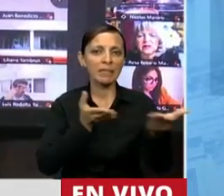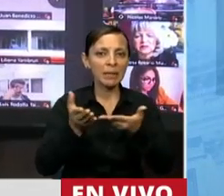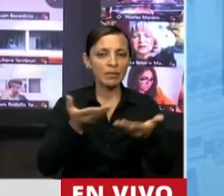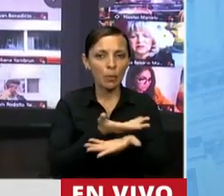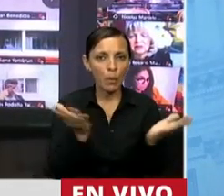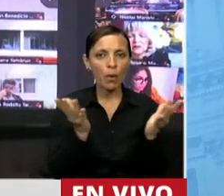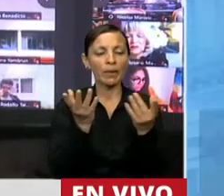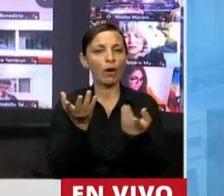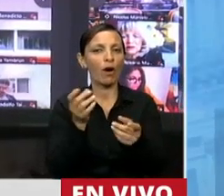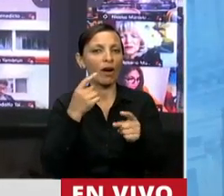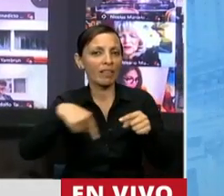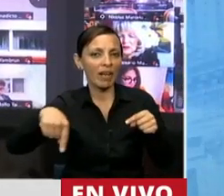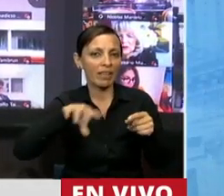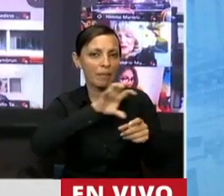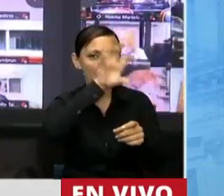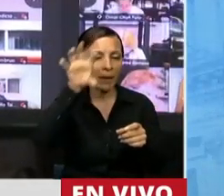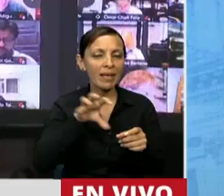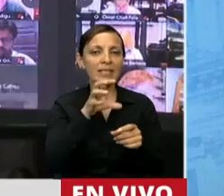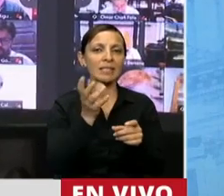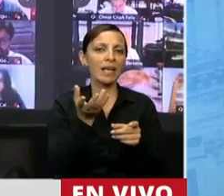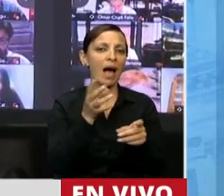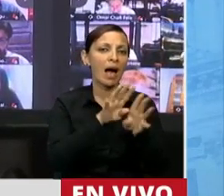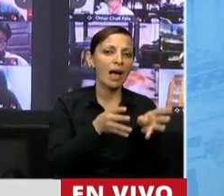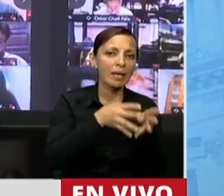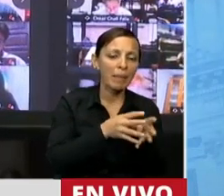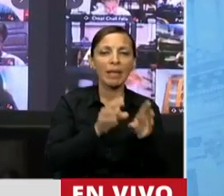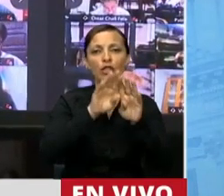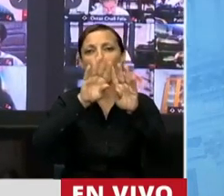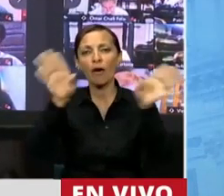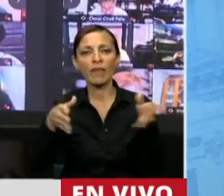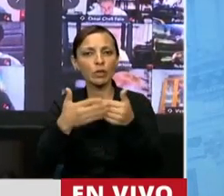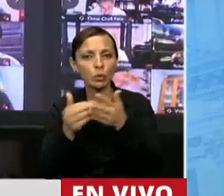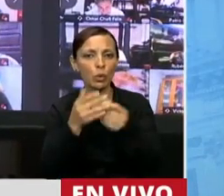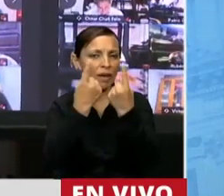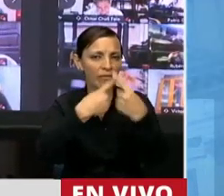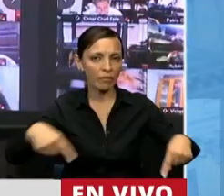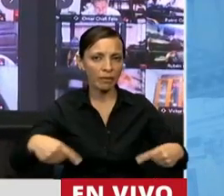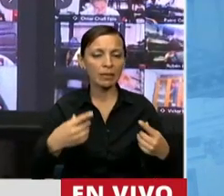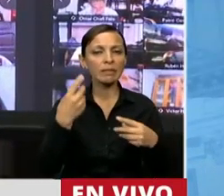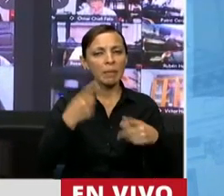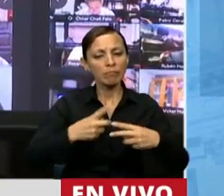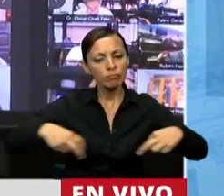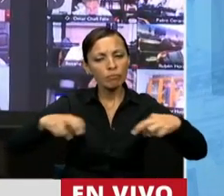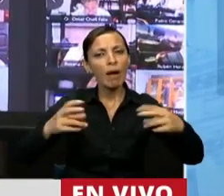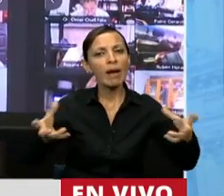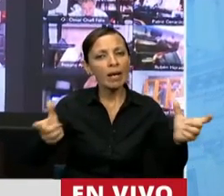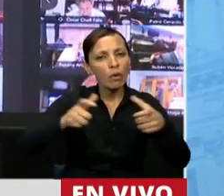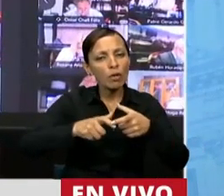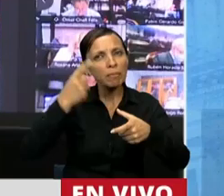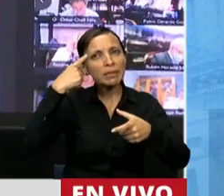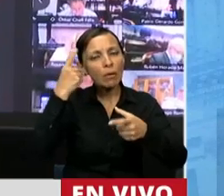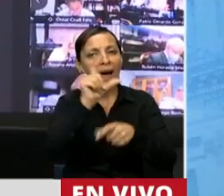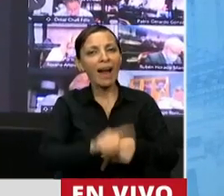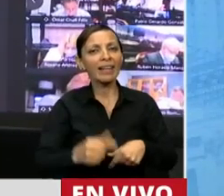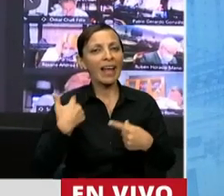públicos en las distintas provincias, del equipamiento, de la infraestructura. Es sentarnos a pensar una Argentina distinta,